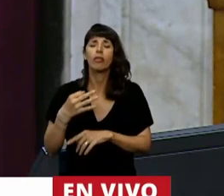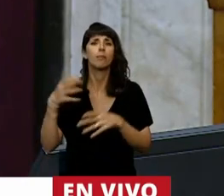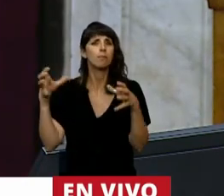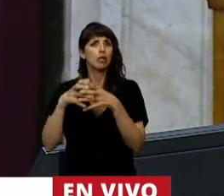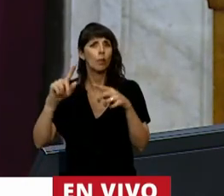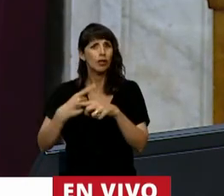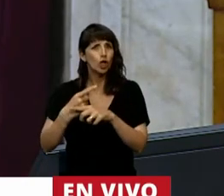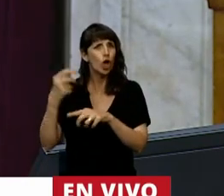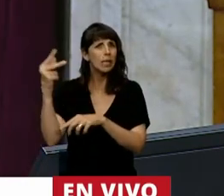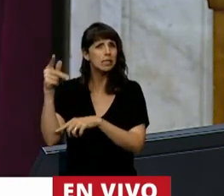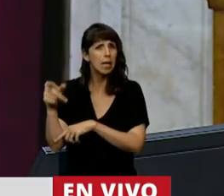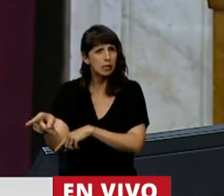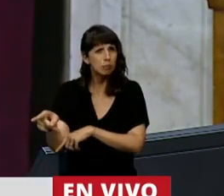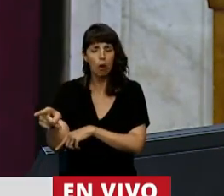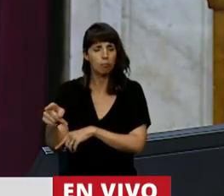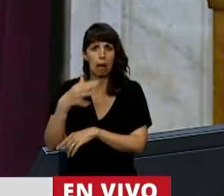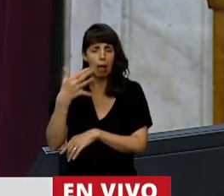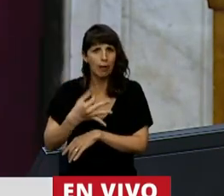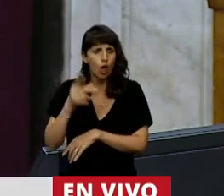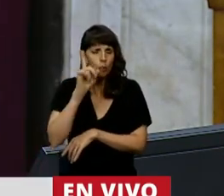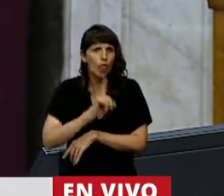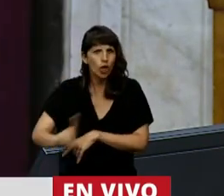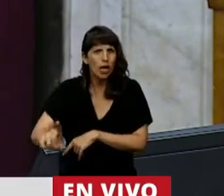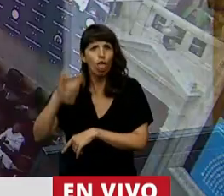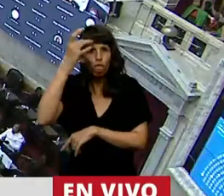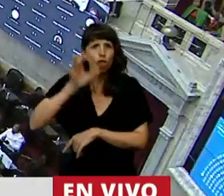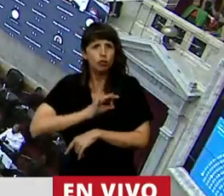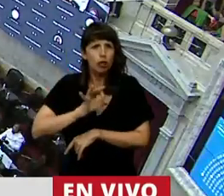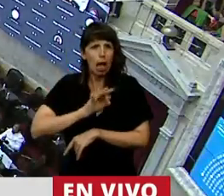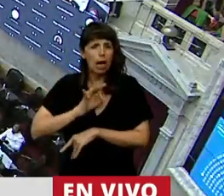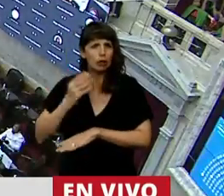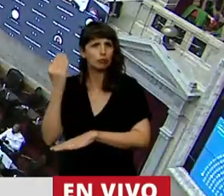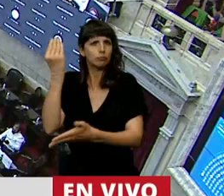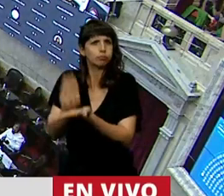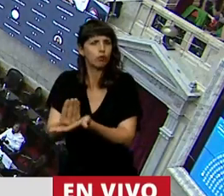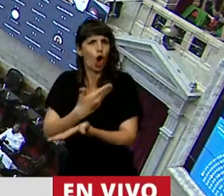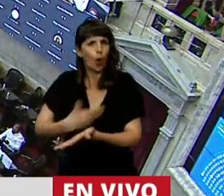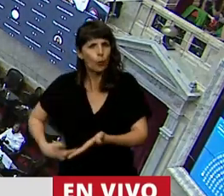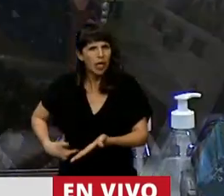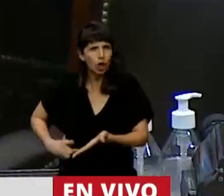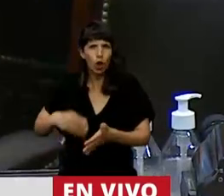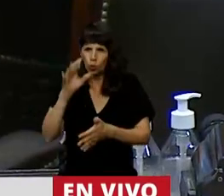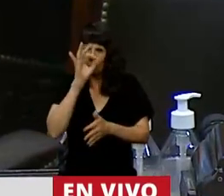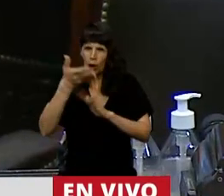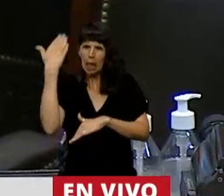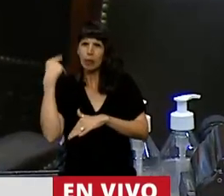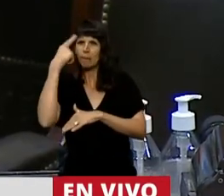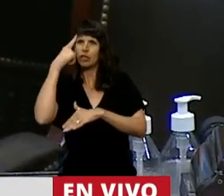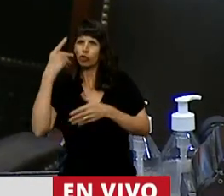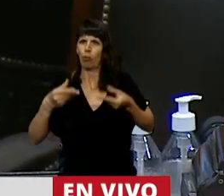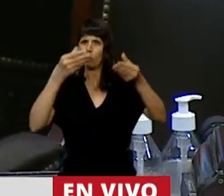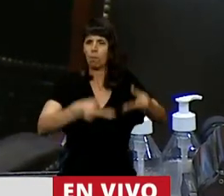12 años la Argentina y nunca se le ocurrió enviar este proyecto para que sea tratado.